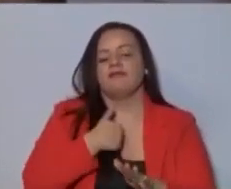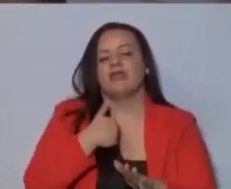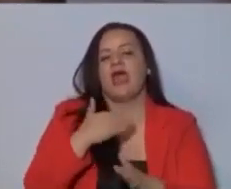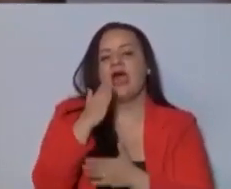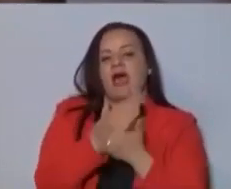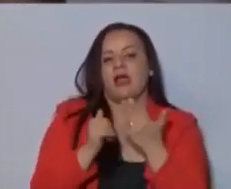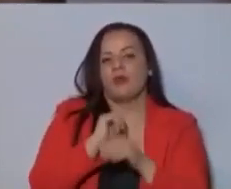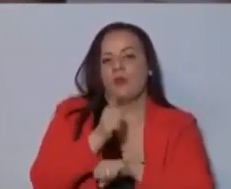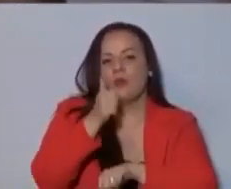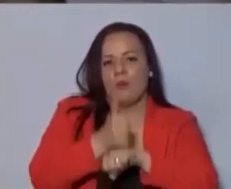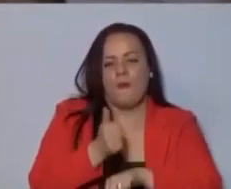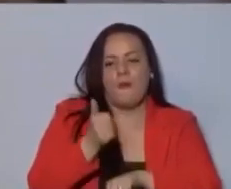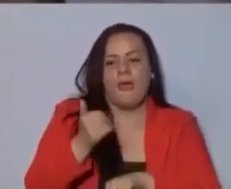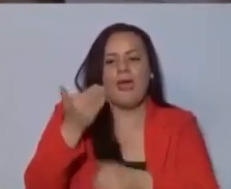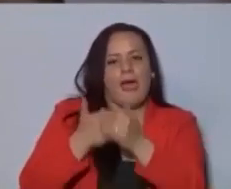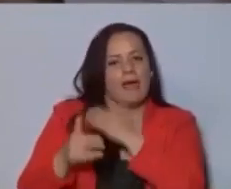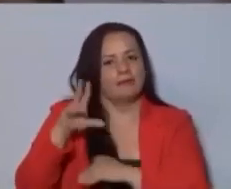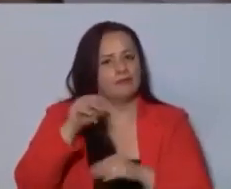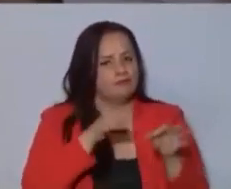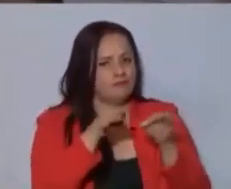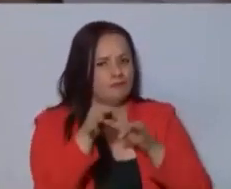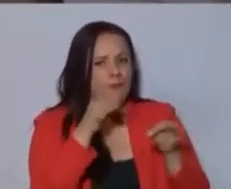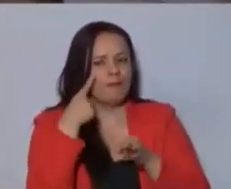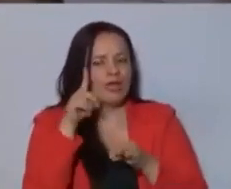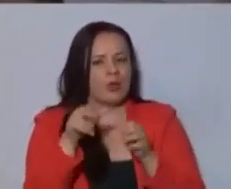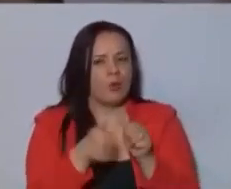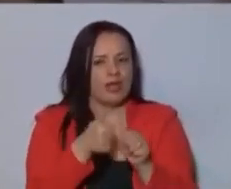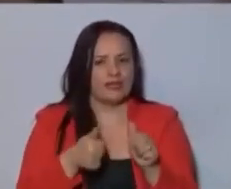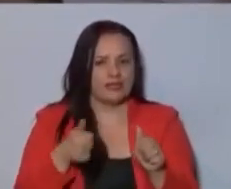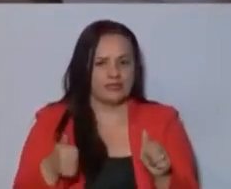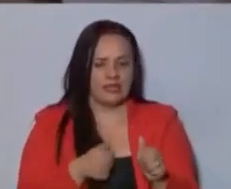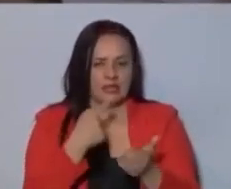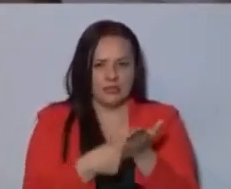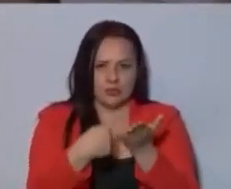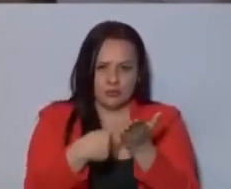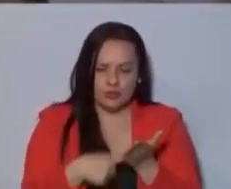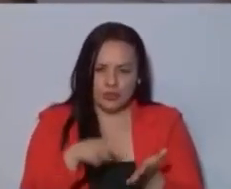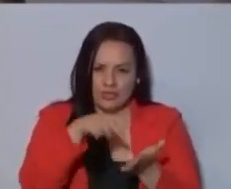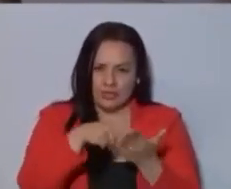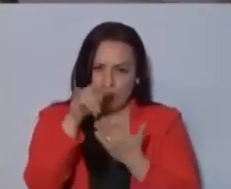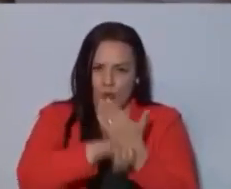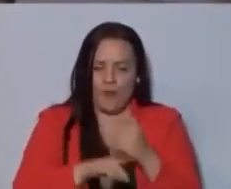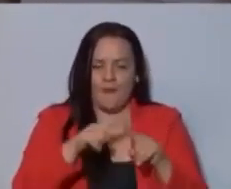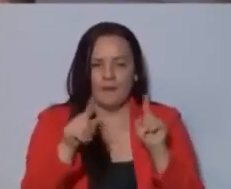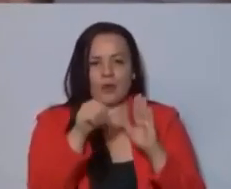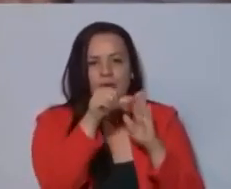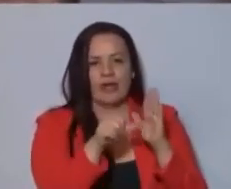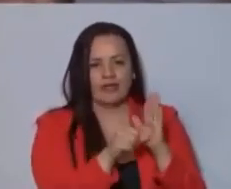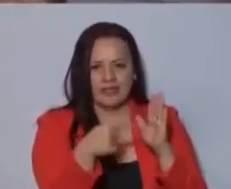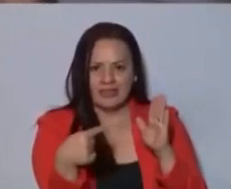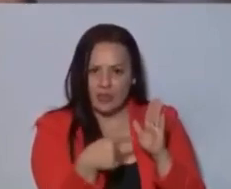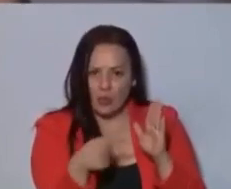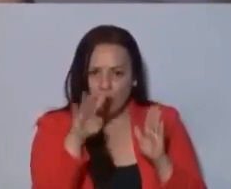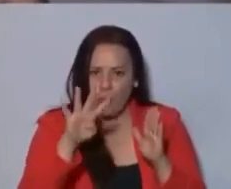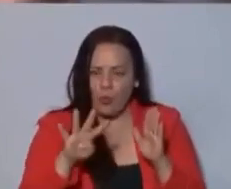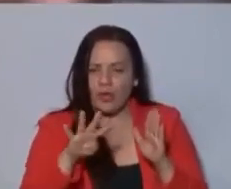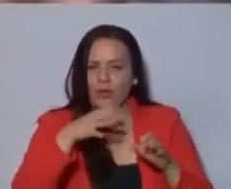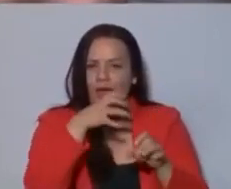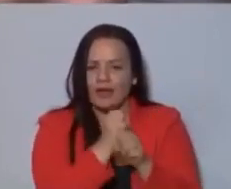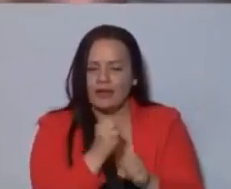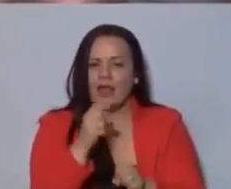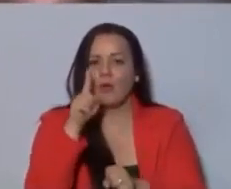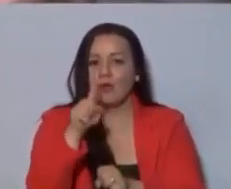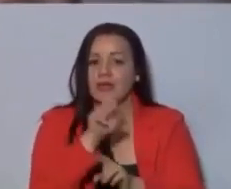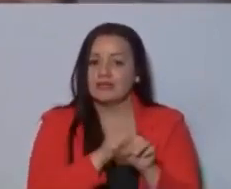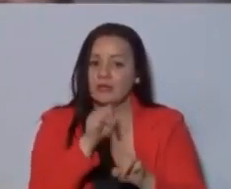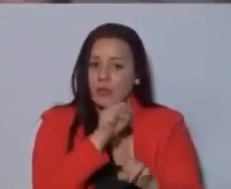antes no quise ser tan explícito para no atrasar la discusión de este proyecto. Pero ese artículo generaba un gol de